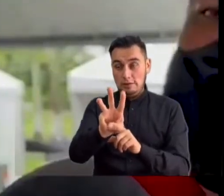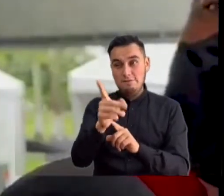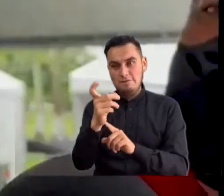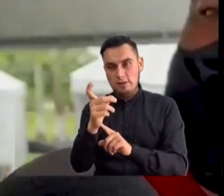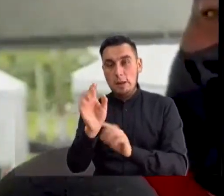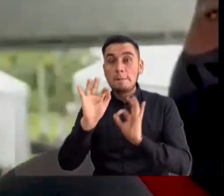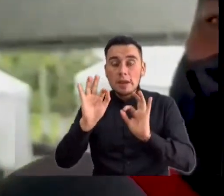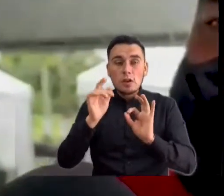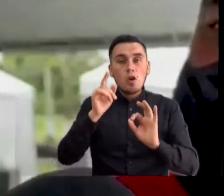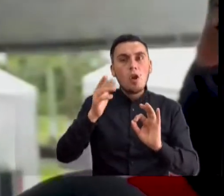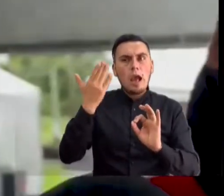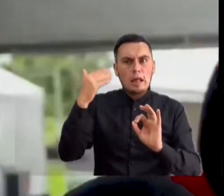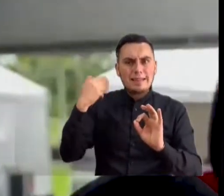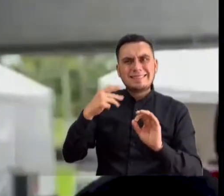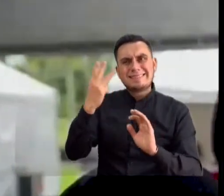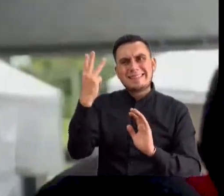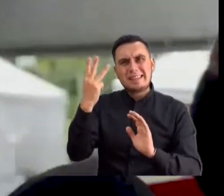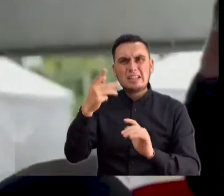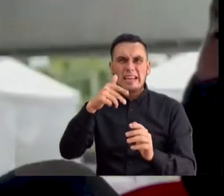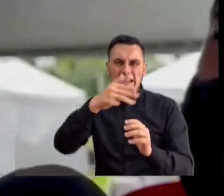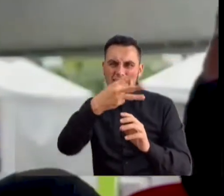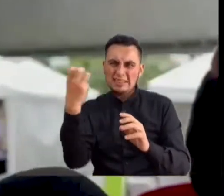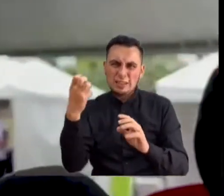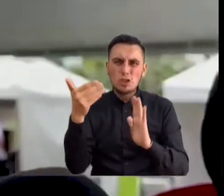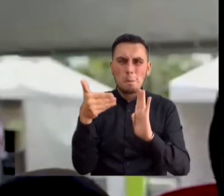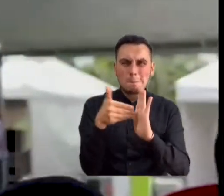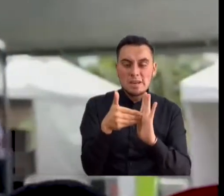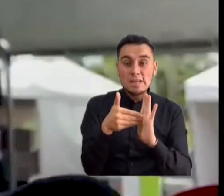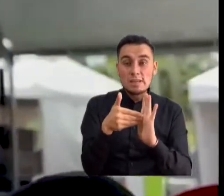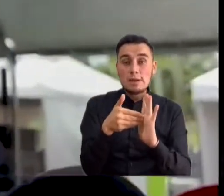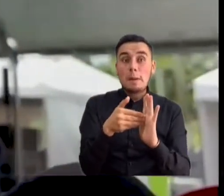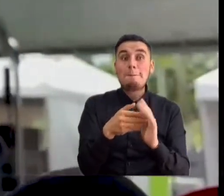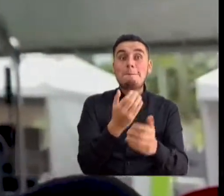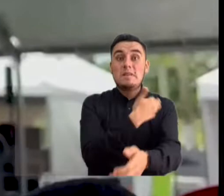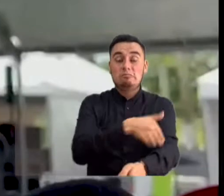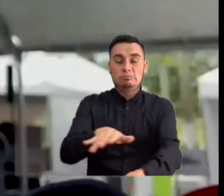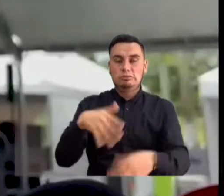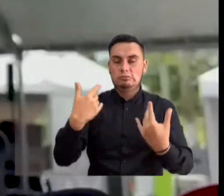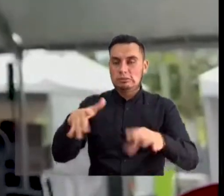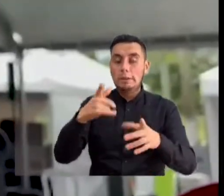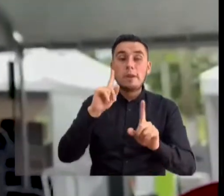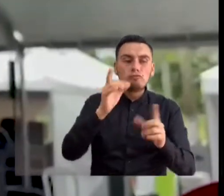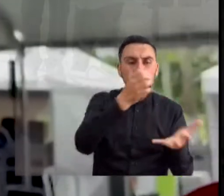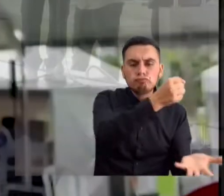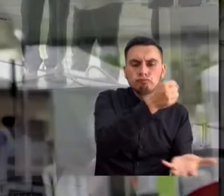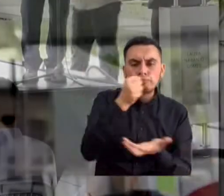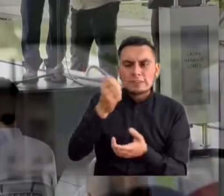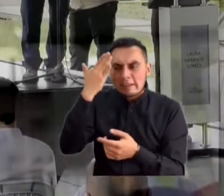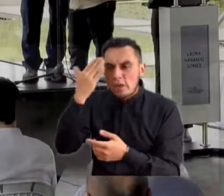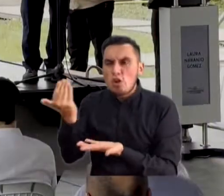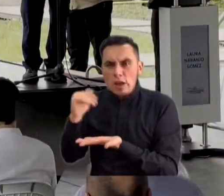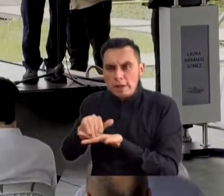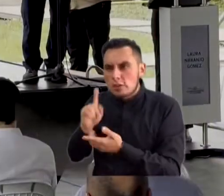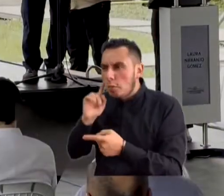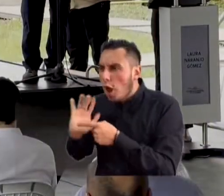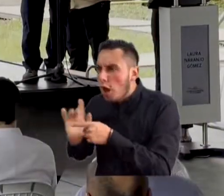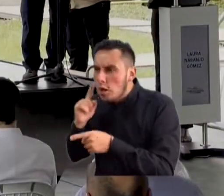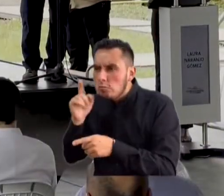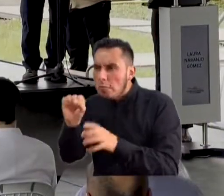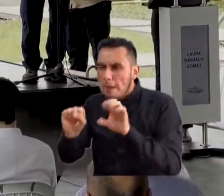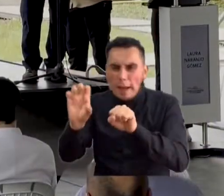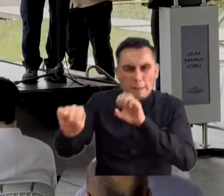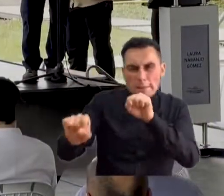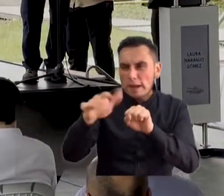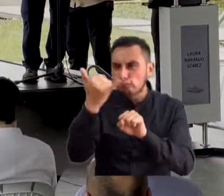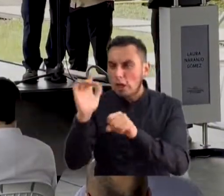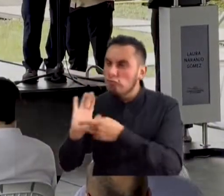por más de 300 mil millones de pesos y con eso vamos a seguir en la búsqueda de reactivarlos